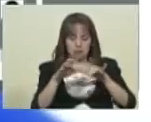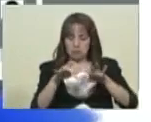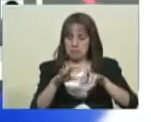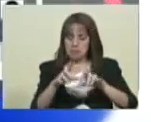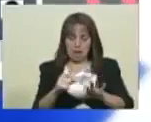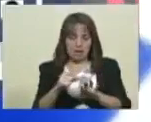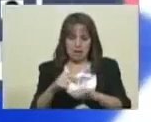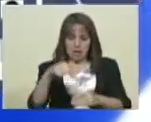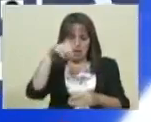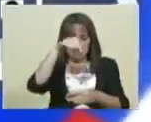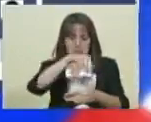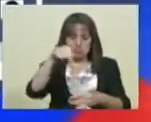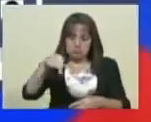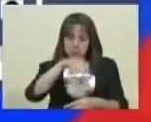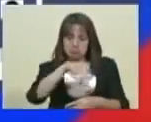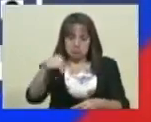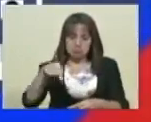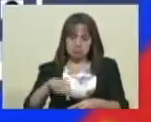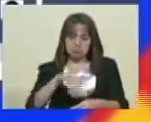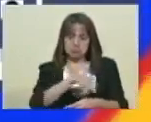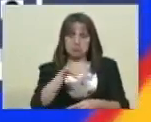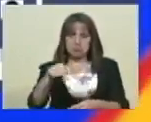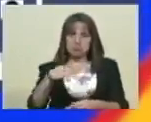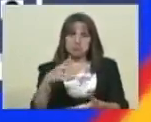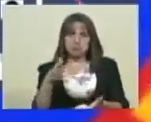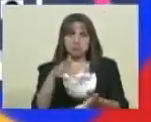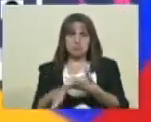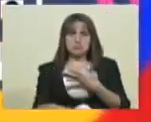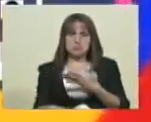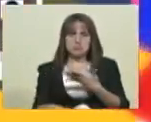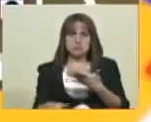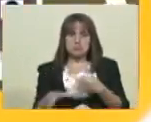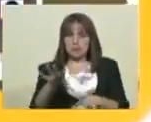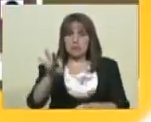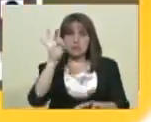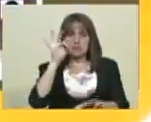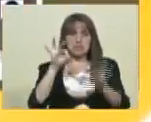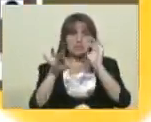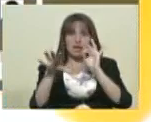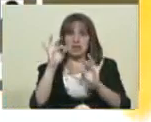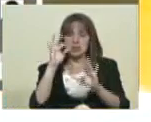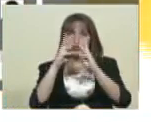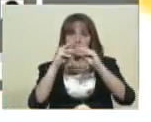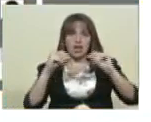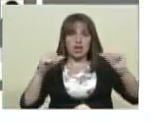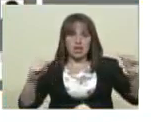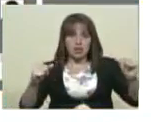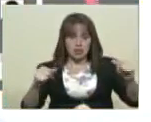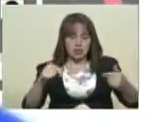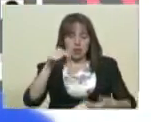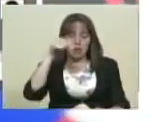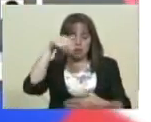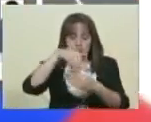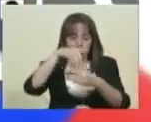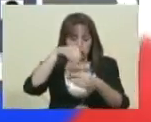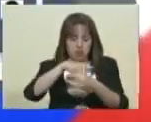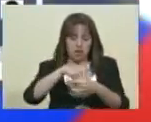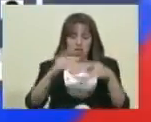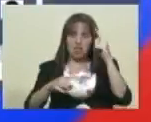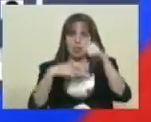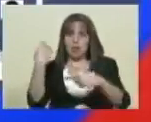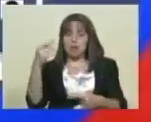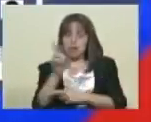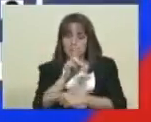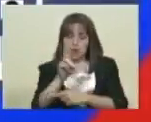votación, y ahí le van a aparecer los números para su selección territorial. Vota y va a ser súper